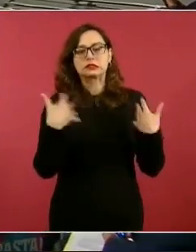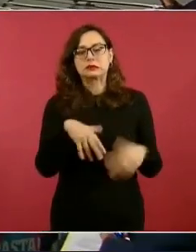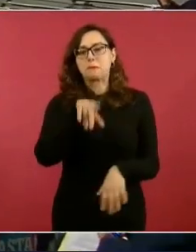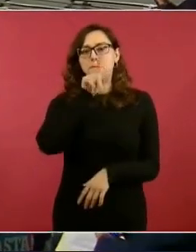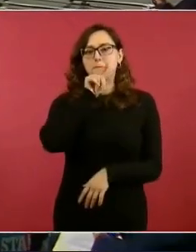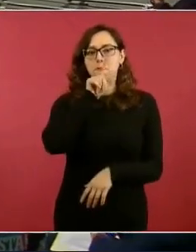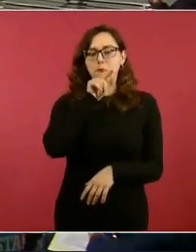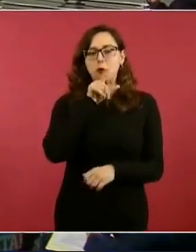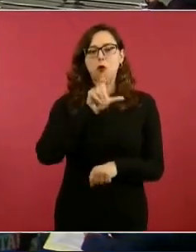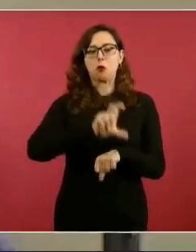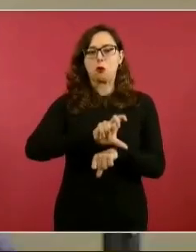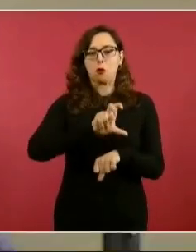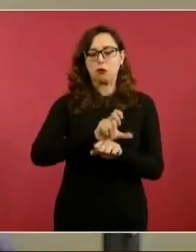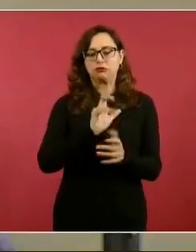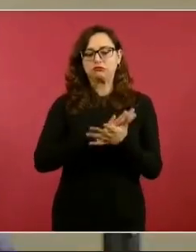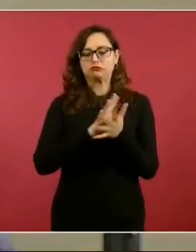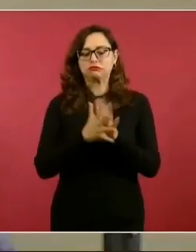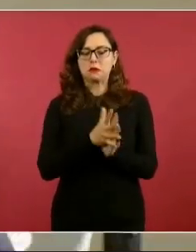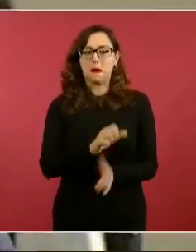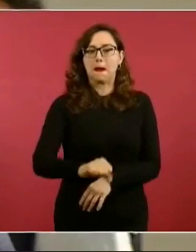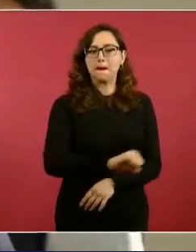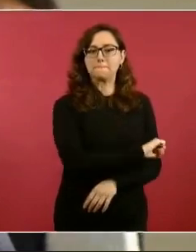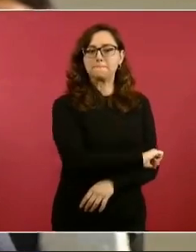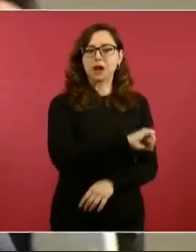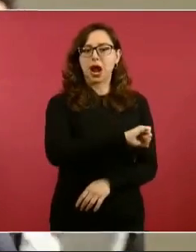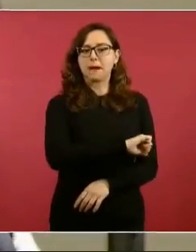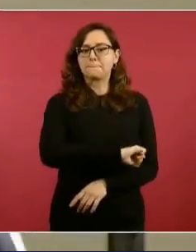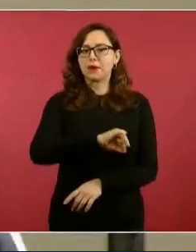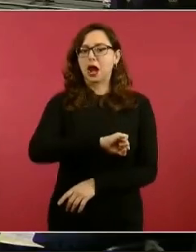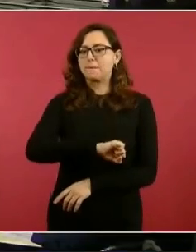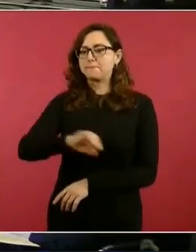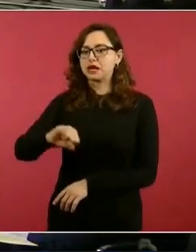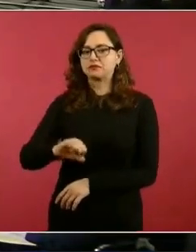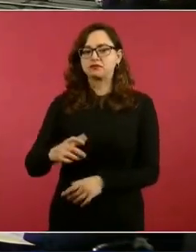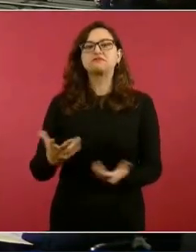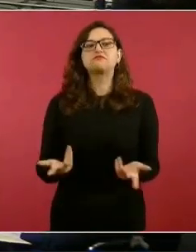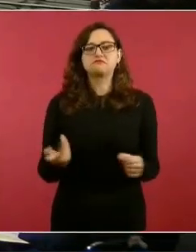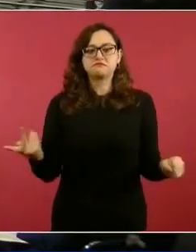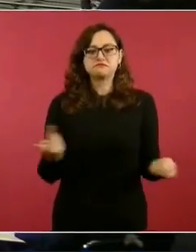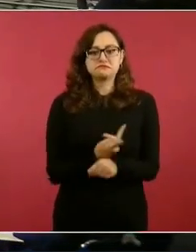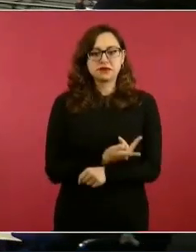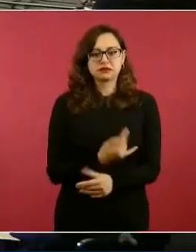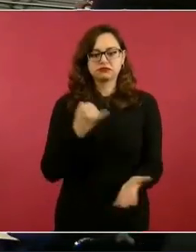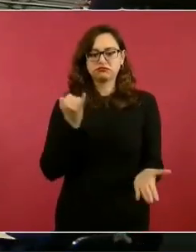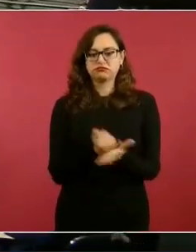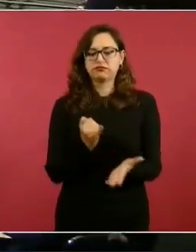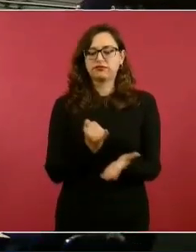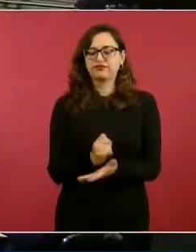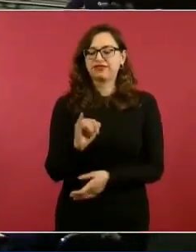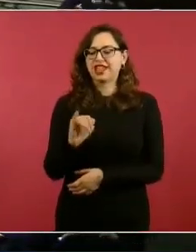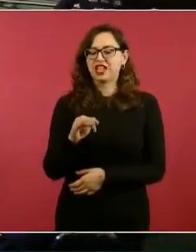Preguntarle a qué acuerdo se llegó con los productores en la reunión que tuvo anterior. Fue muy buena reunión.